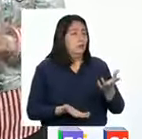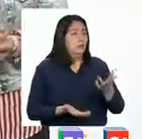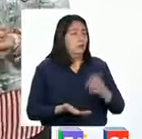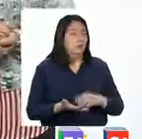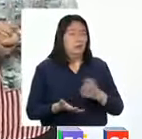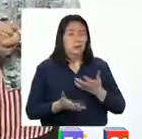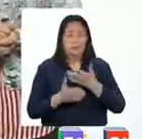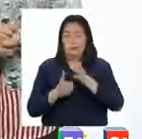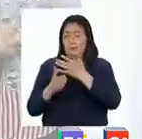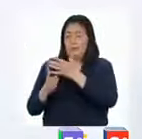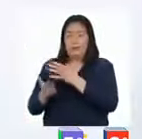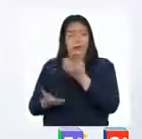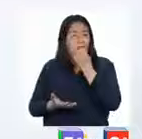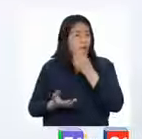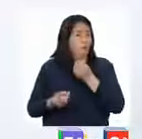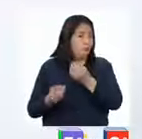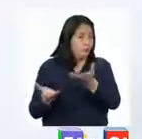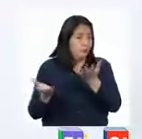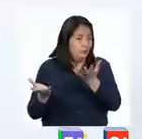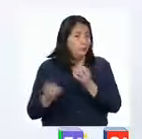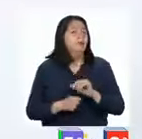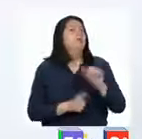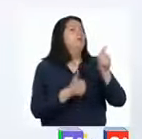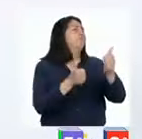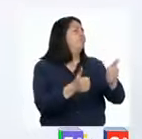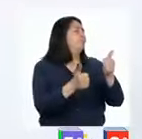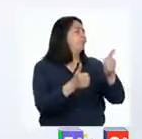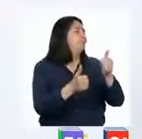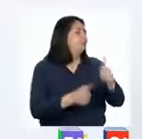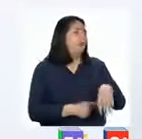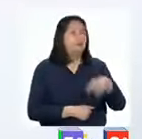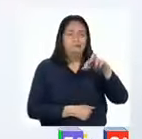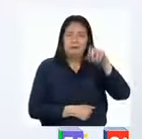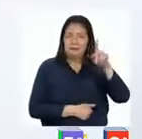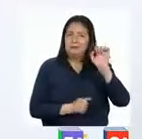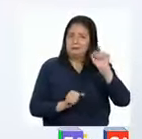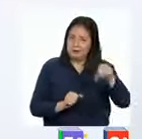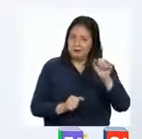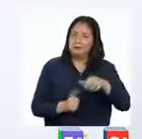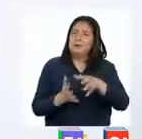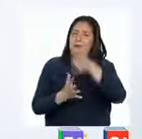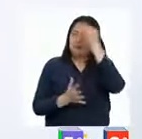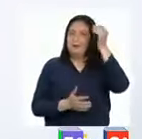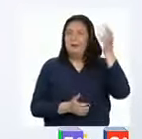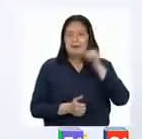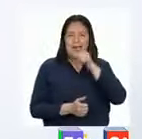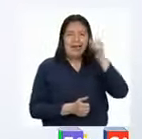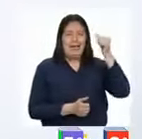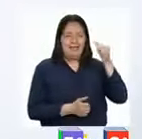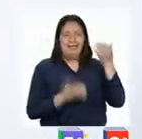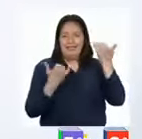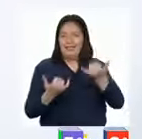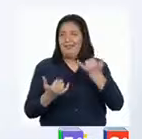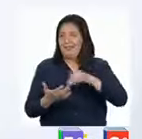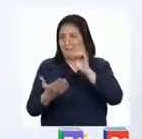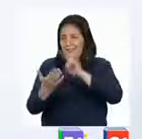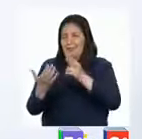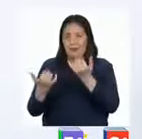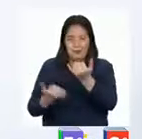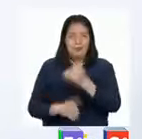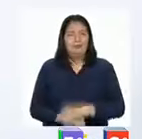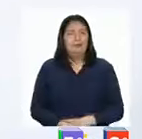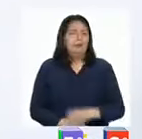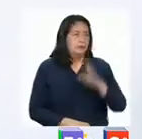personas y compartiendo los alimentos. Muy bien, Patricia. Relacionaste lo que aprendimos ayer con lo que estamos leyendo hoy.